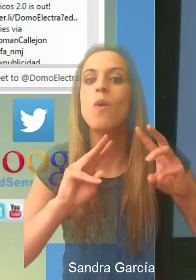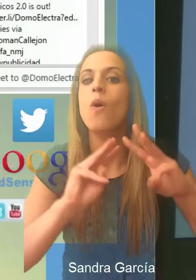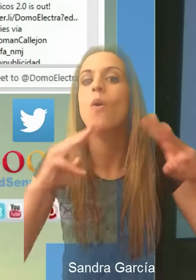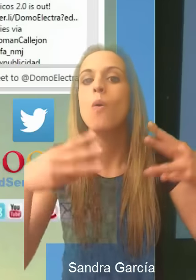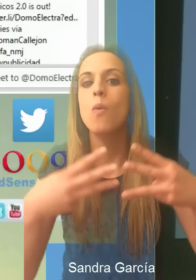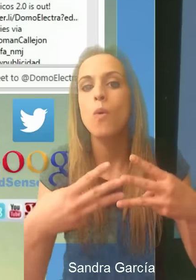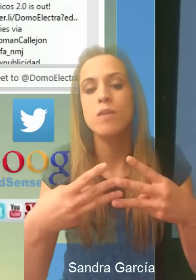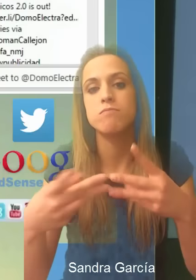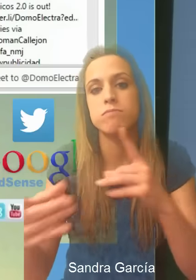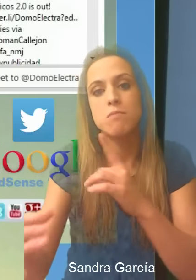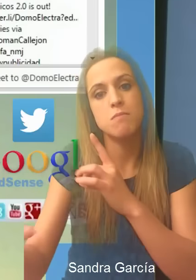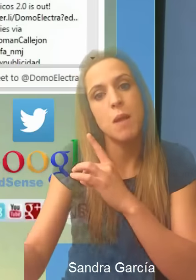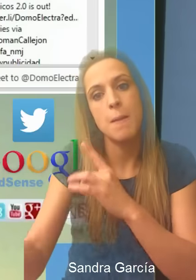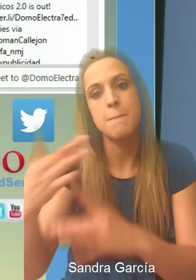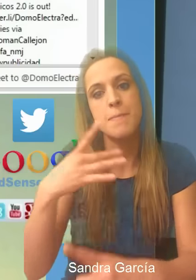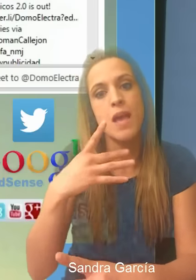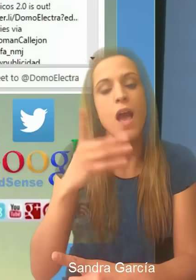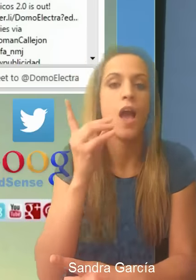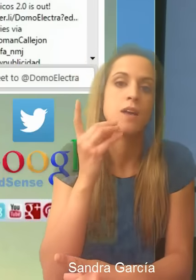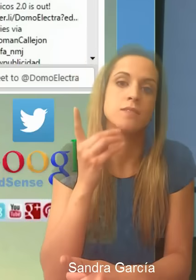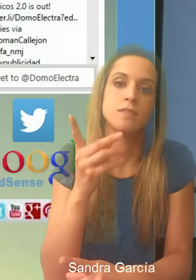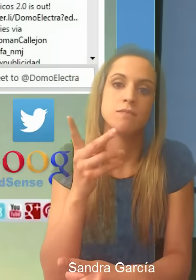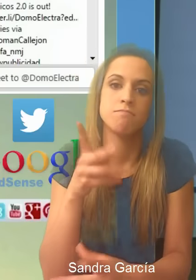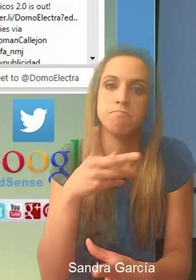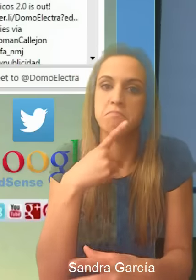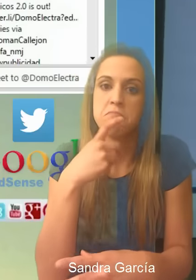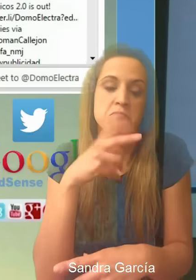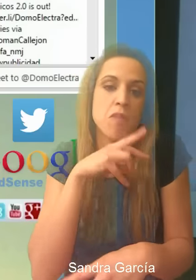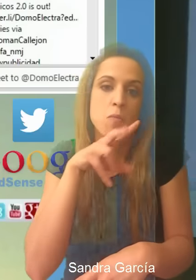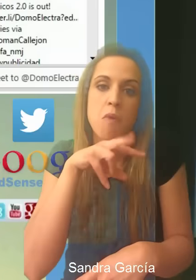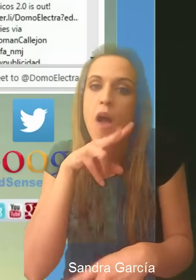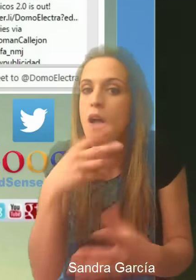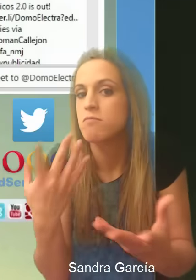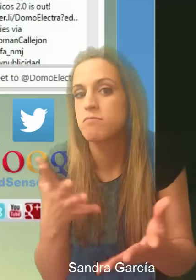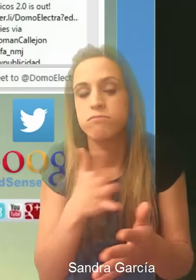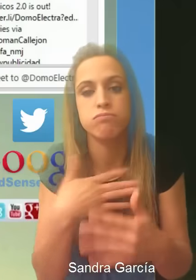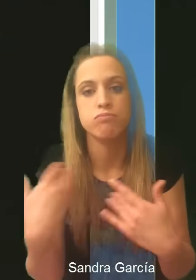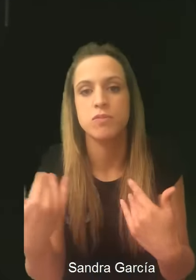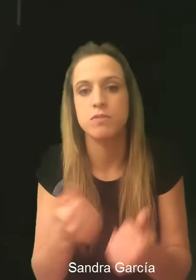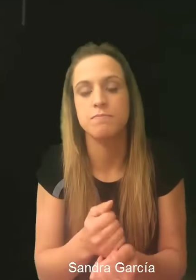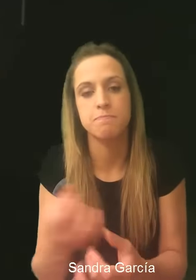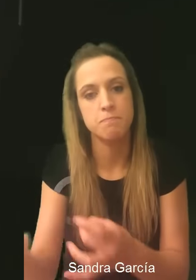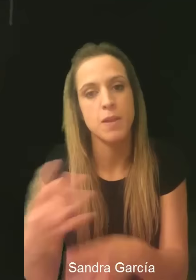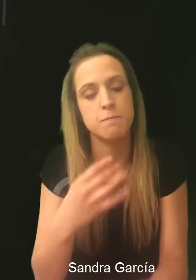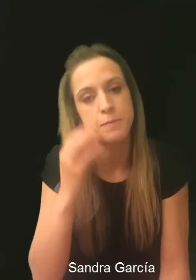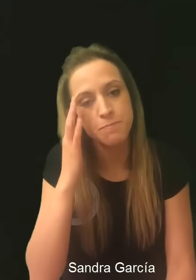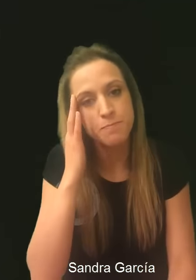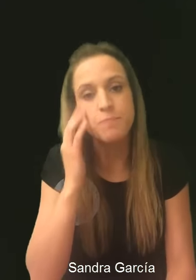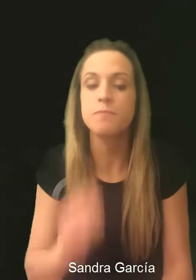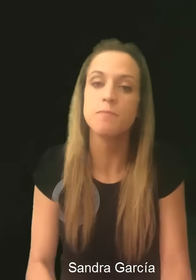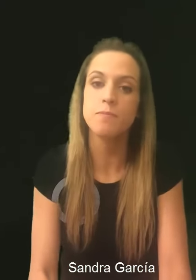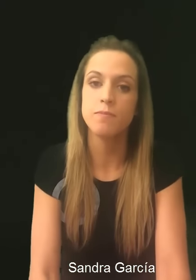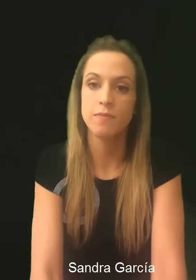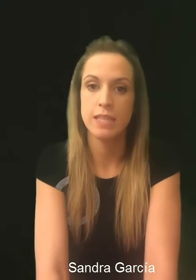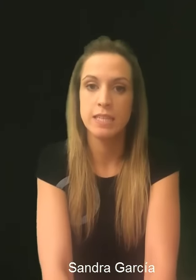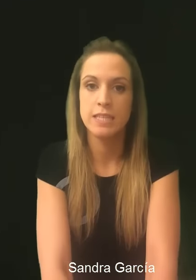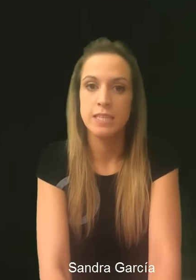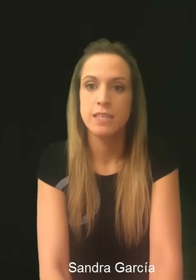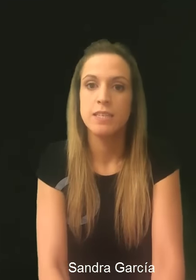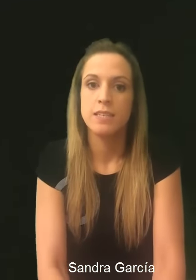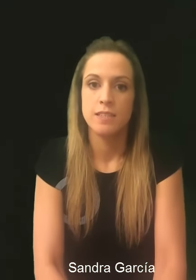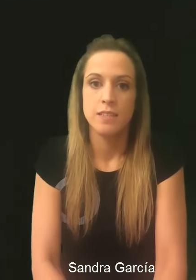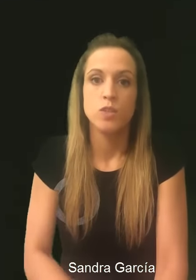a la página web, yo te respondo también con un audio, un mensaje, etc. Son simplemente aplicaciones que WordPress la tiene